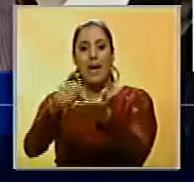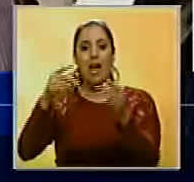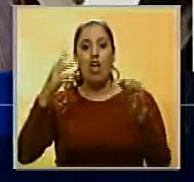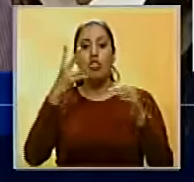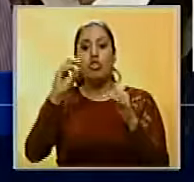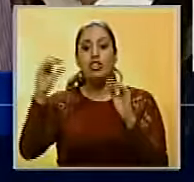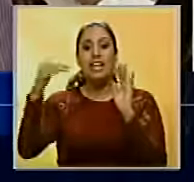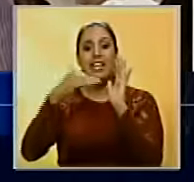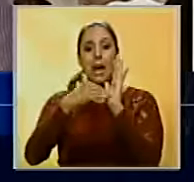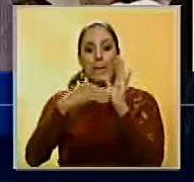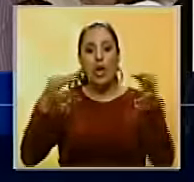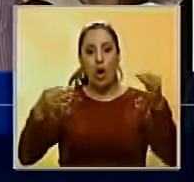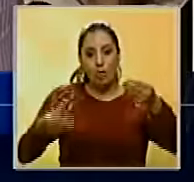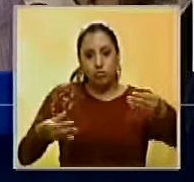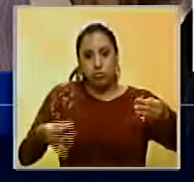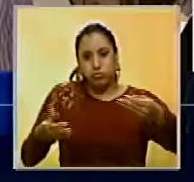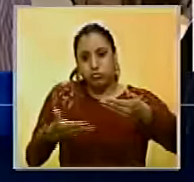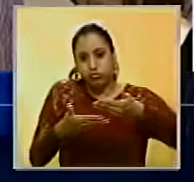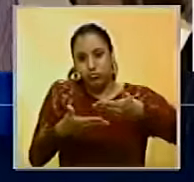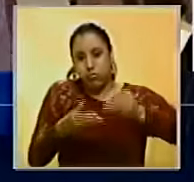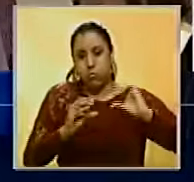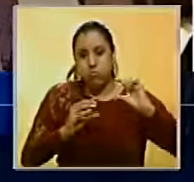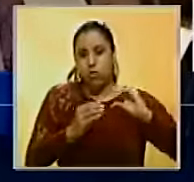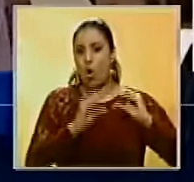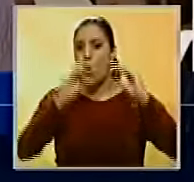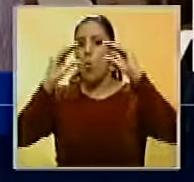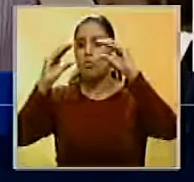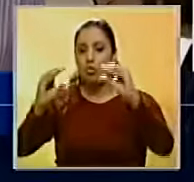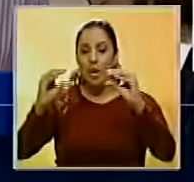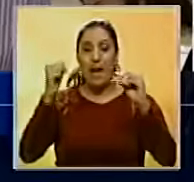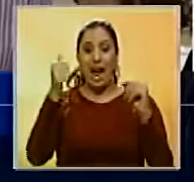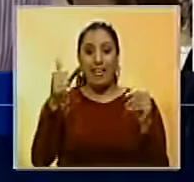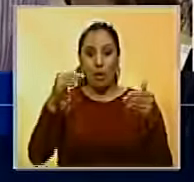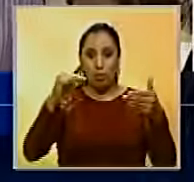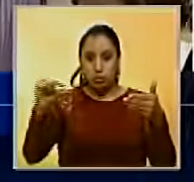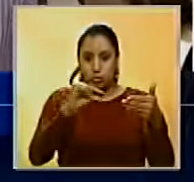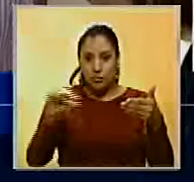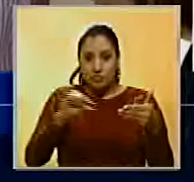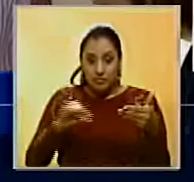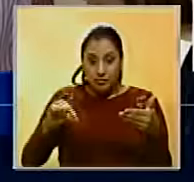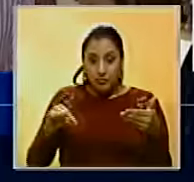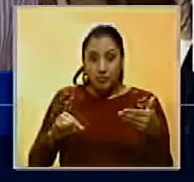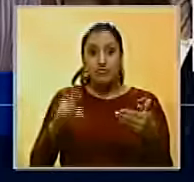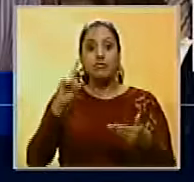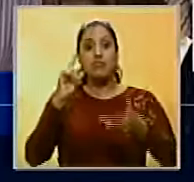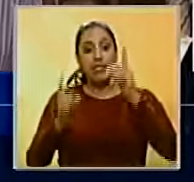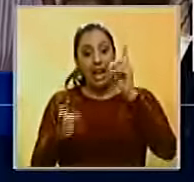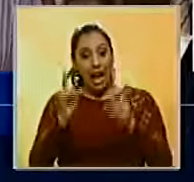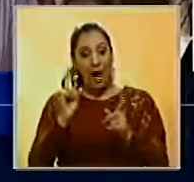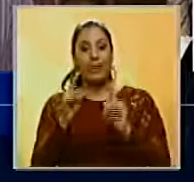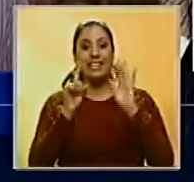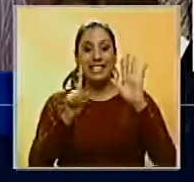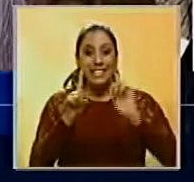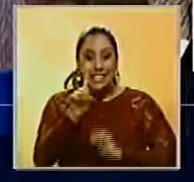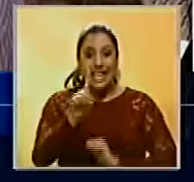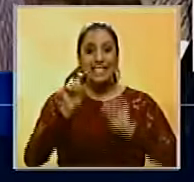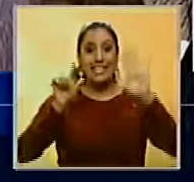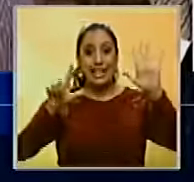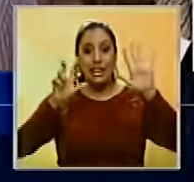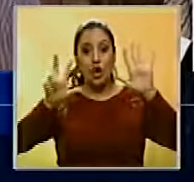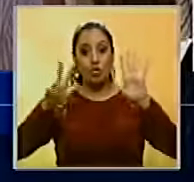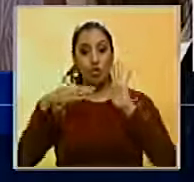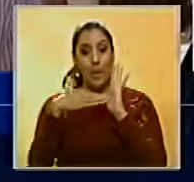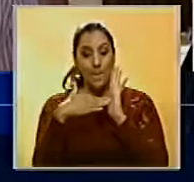planillas. Cada planilla, como sabemos, tiene 10 renglones. Lo que tú mencionabas ahorita es que una gran parte de ellas, exactamente 178.000,